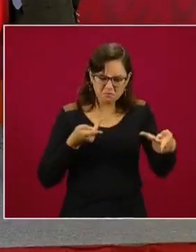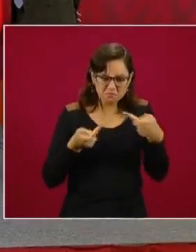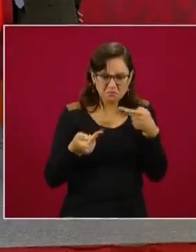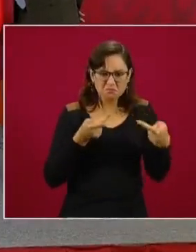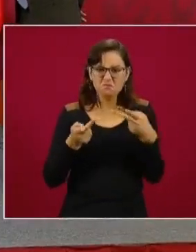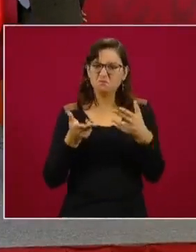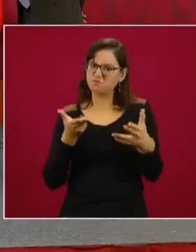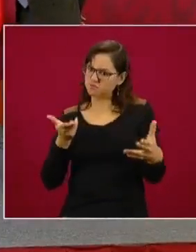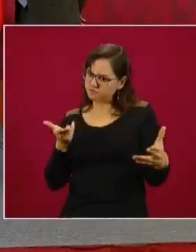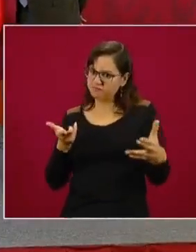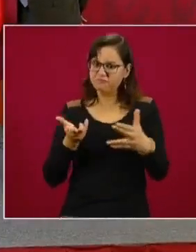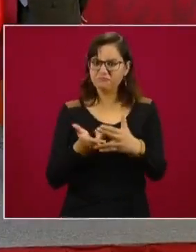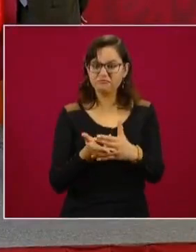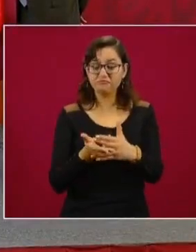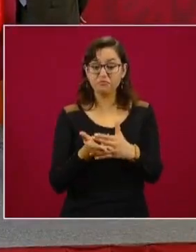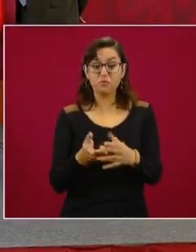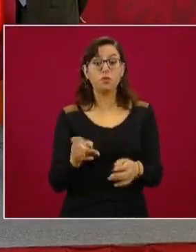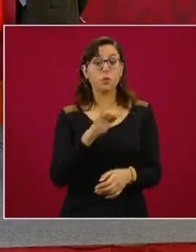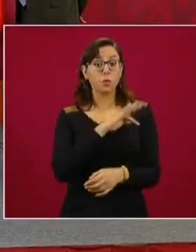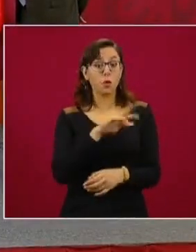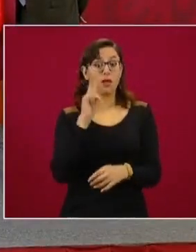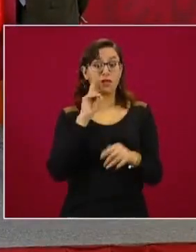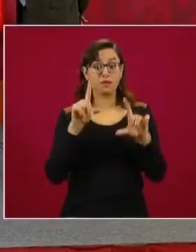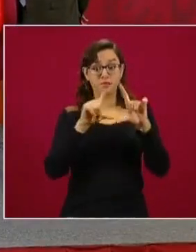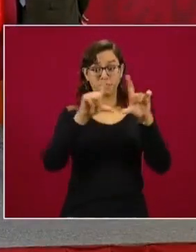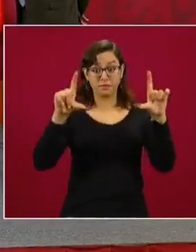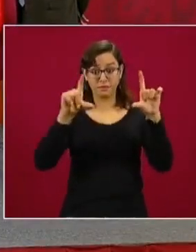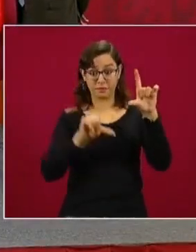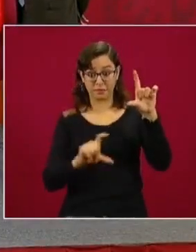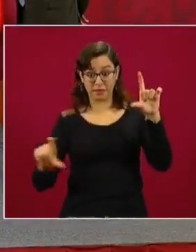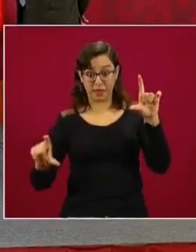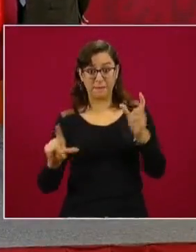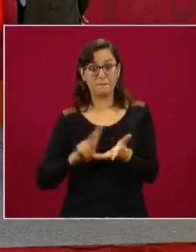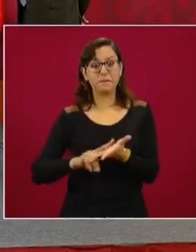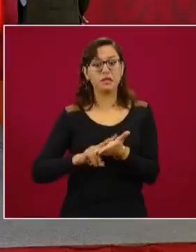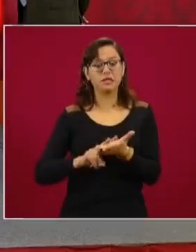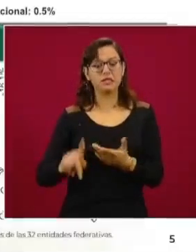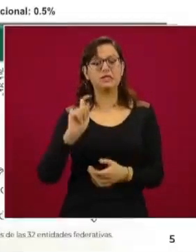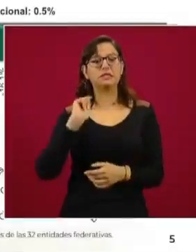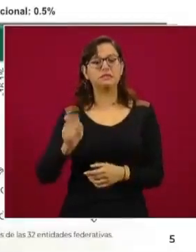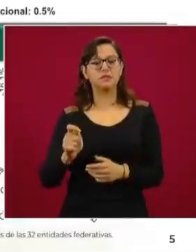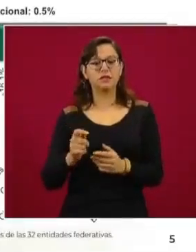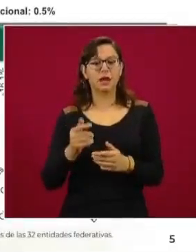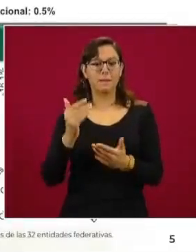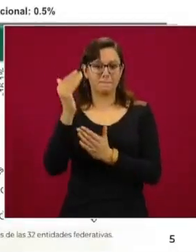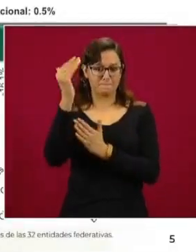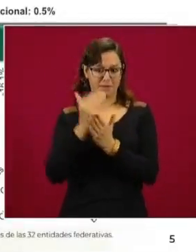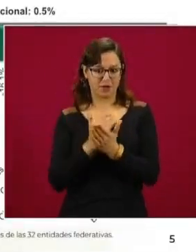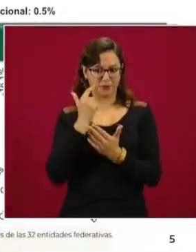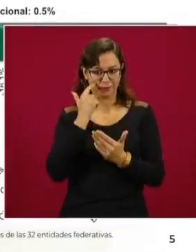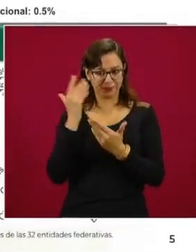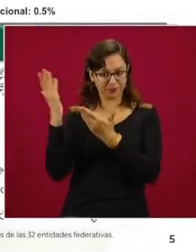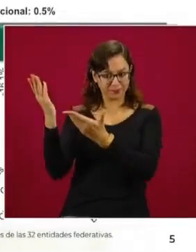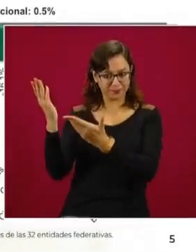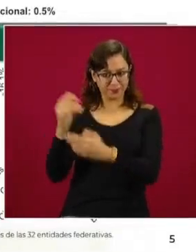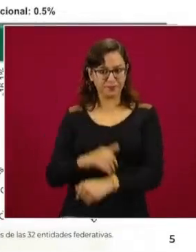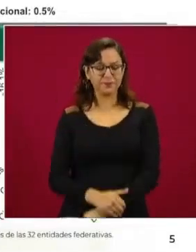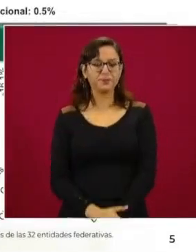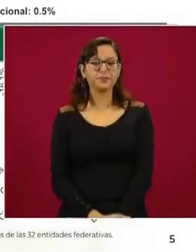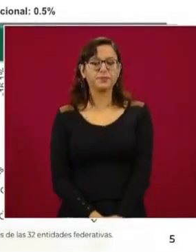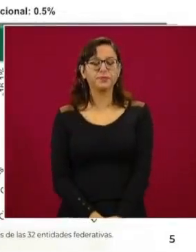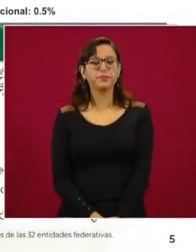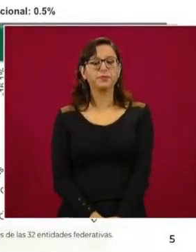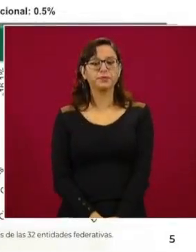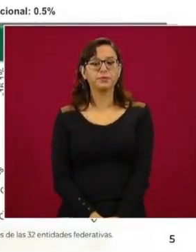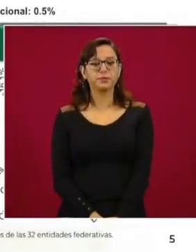los estados donde bajó el homicidio doloso, disminuyó en 21 entidades y aumentó